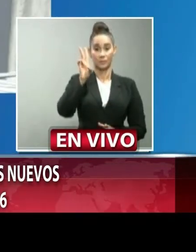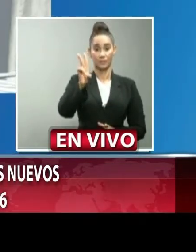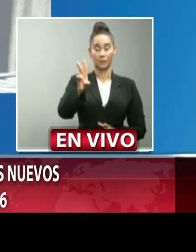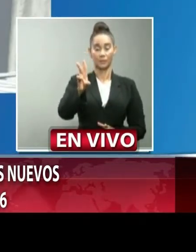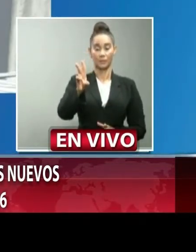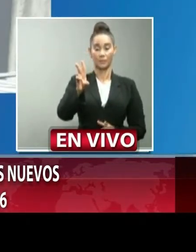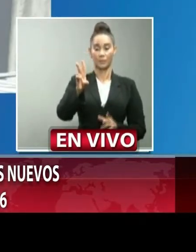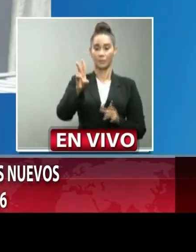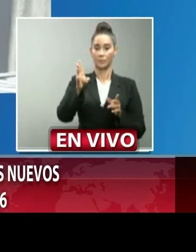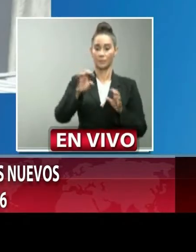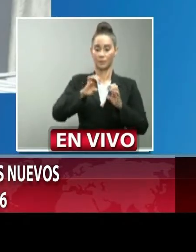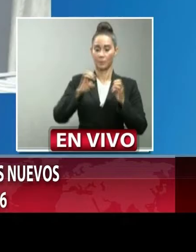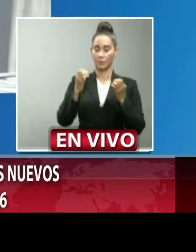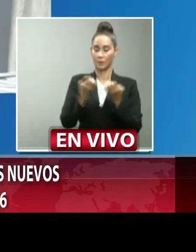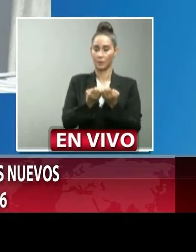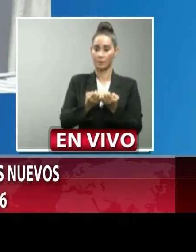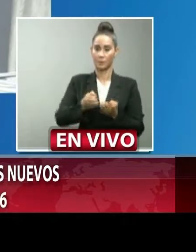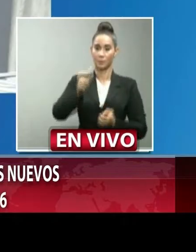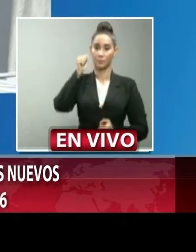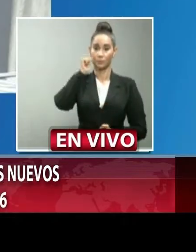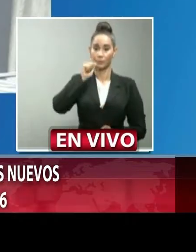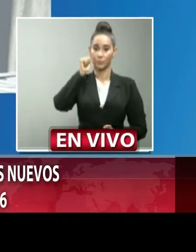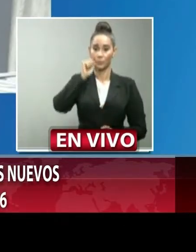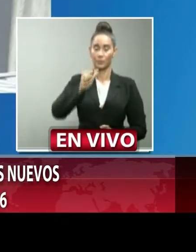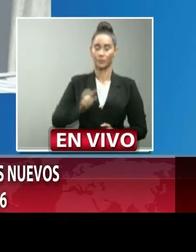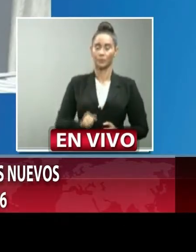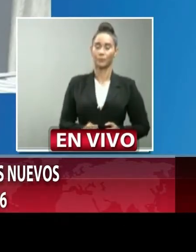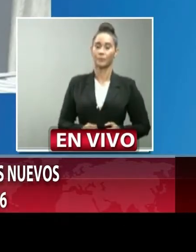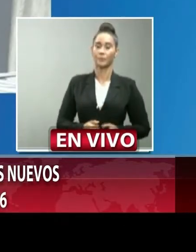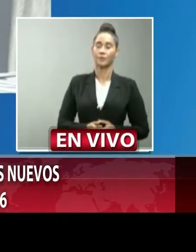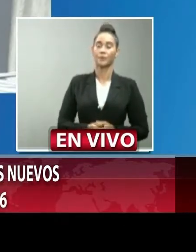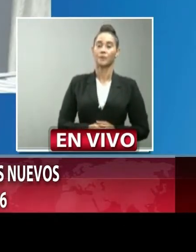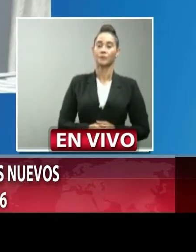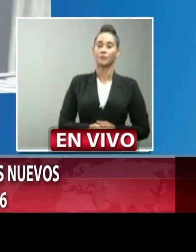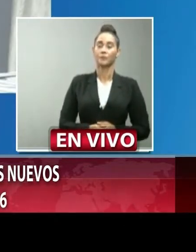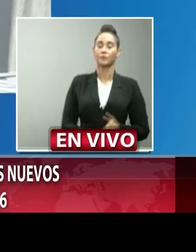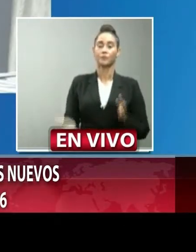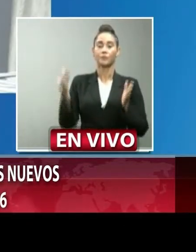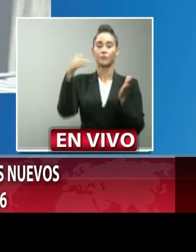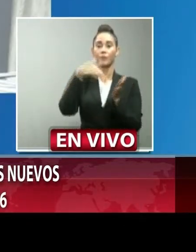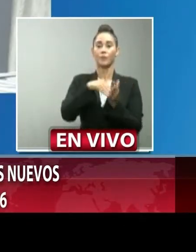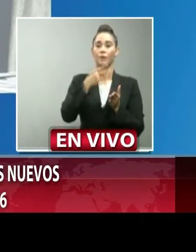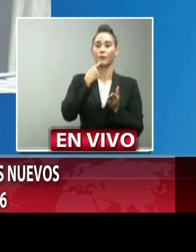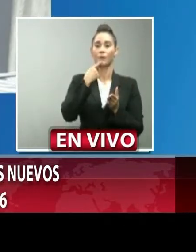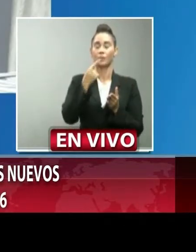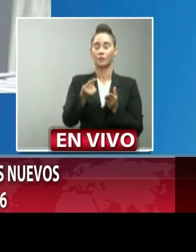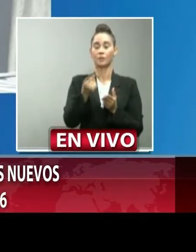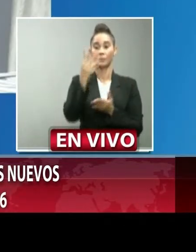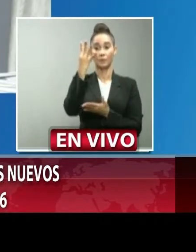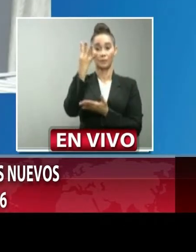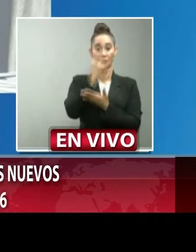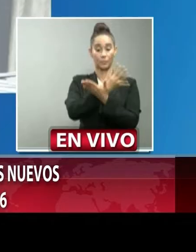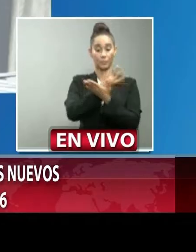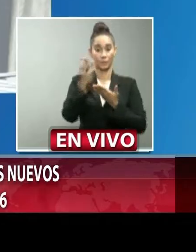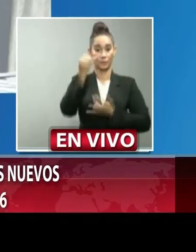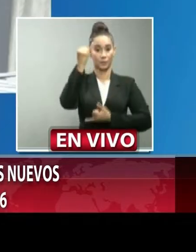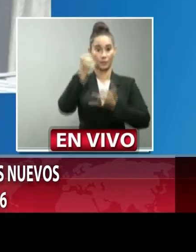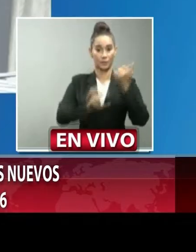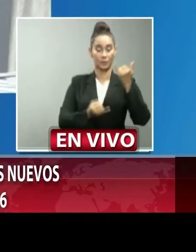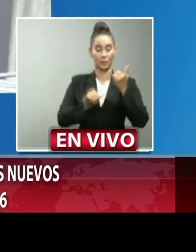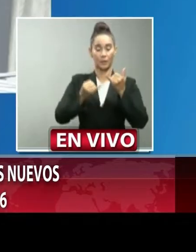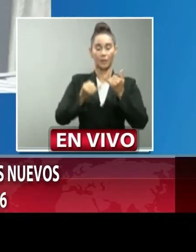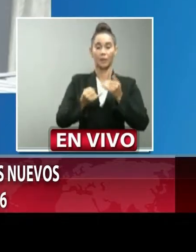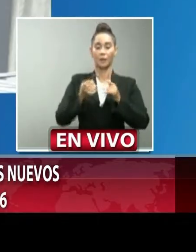corresponden al sexo femenino repetimos en las últimas cuatro semanas la